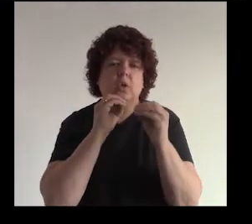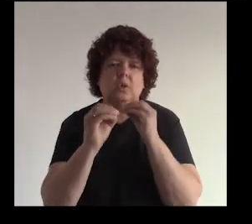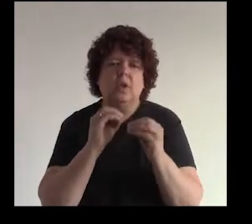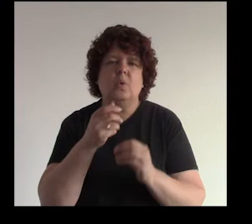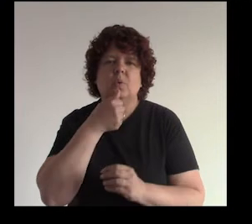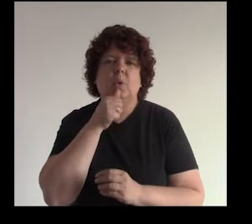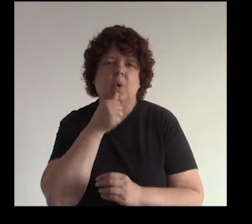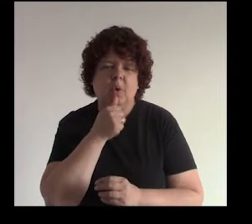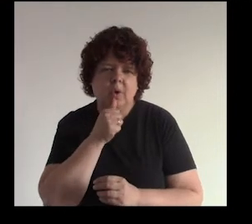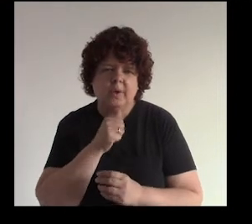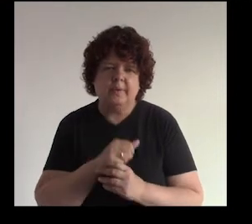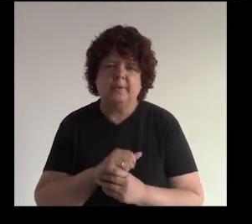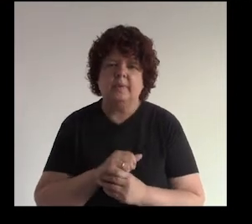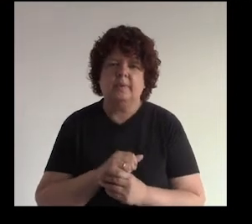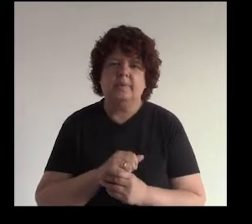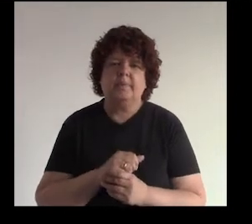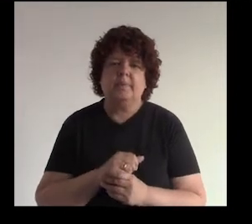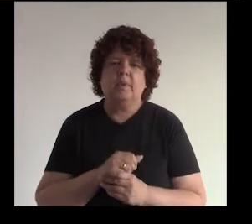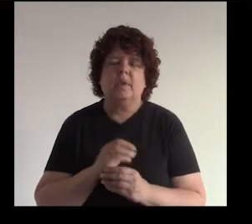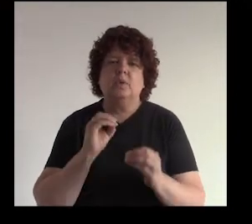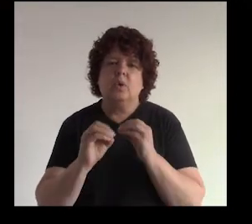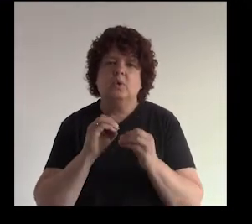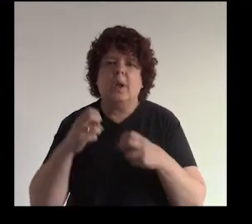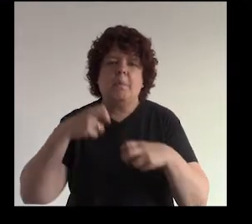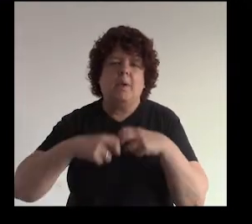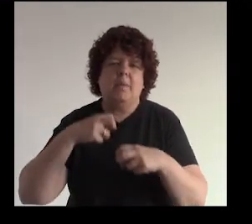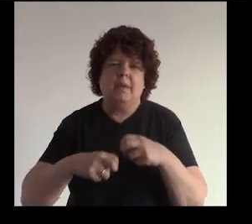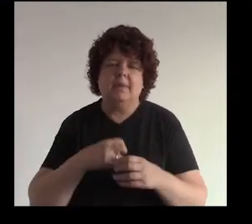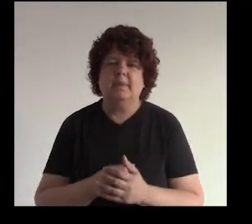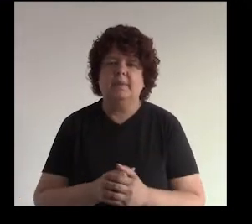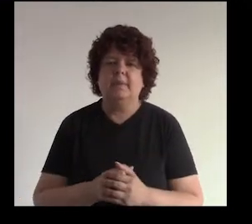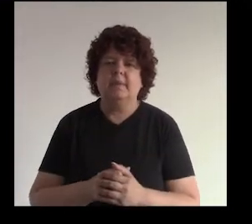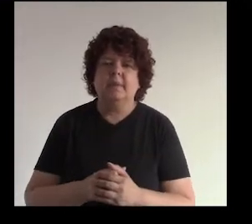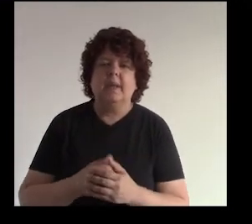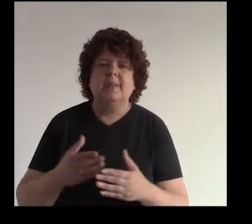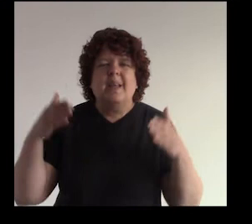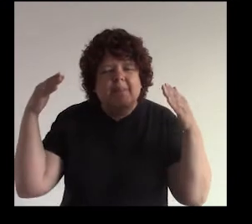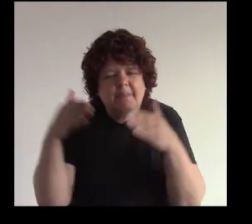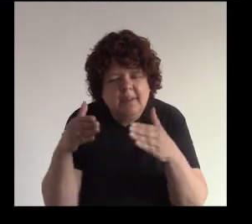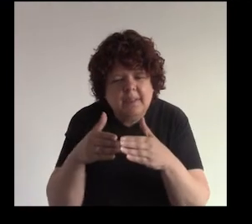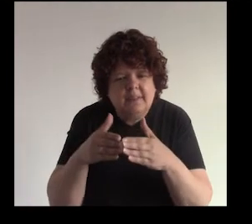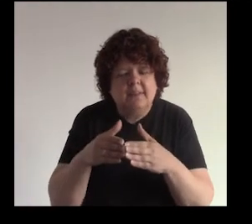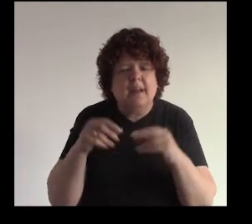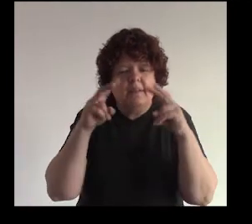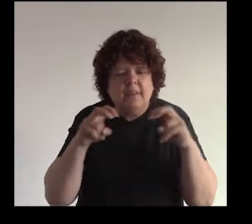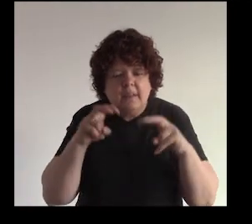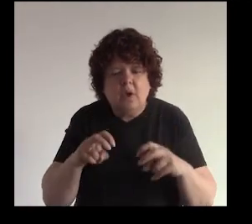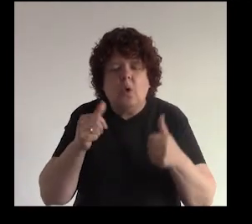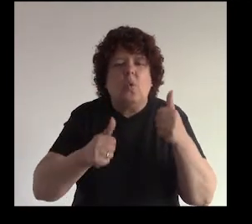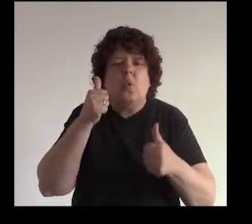un dolor calman el dolor ¿ya? resuelven un problema entonces enfócate en eso